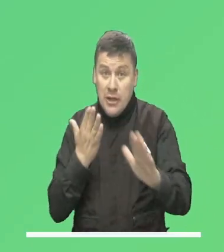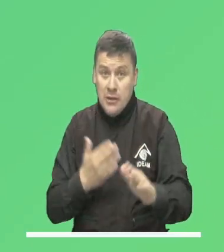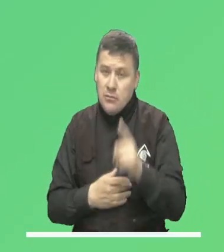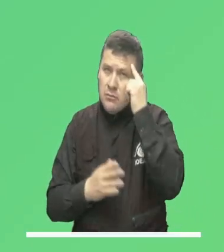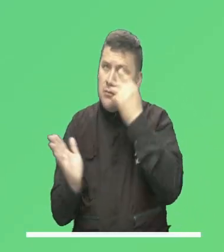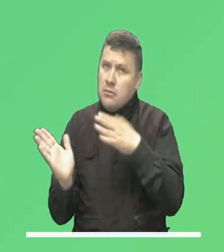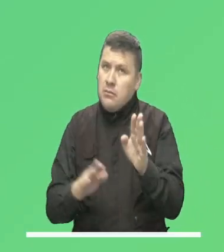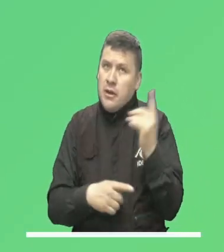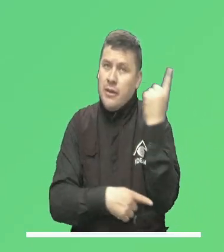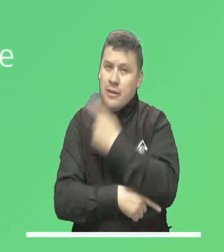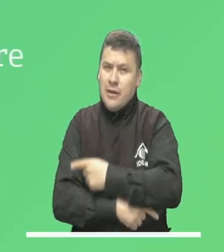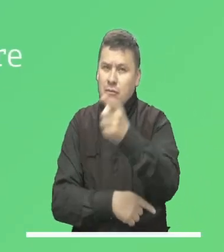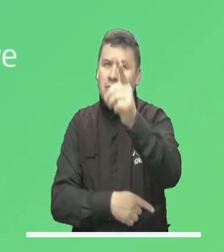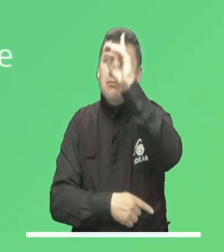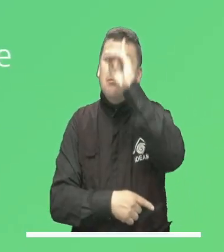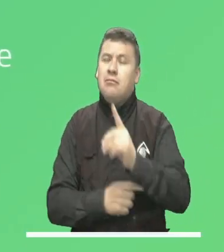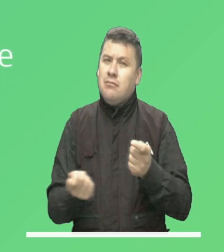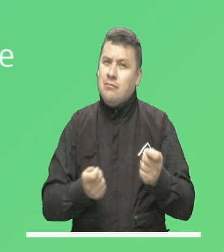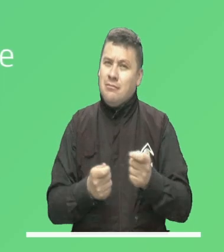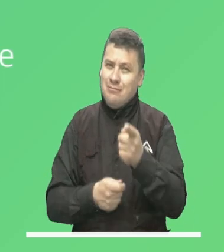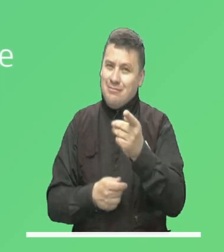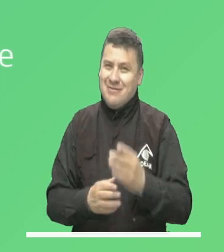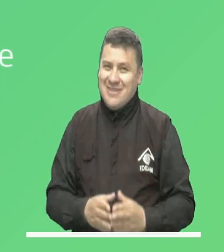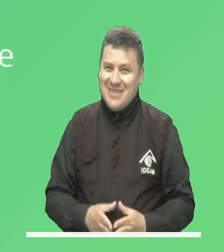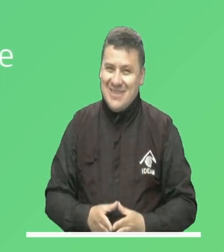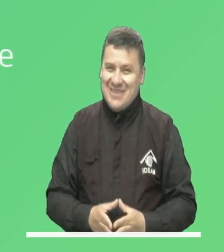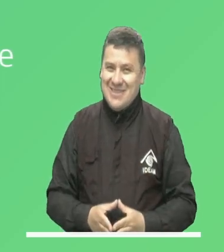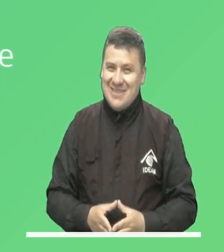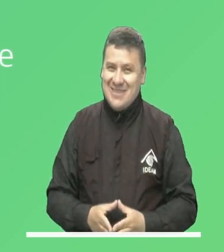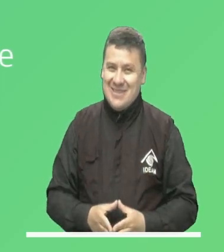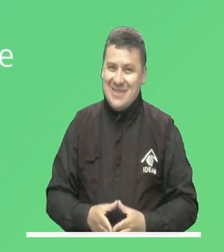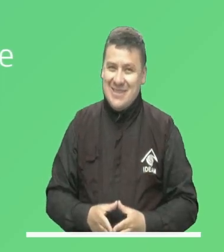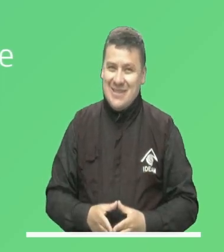Descarguela gratis, planee su día y tome las mejores decisiones.